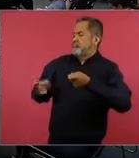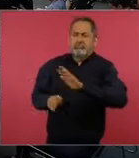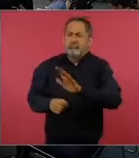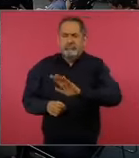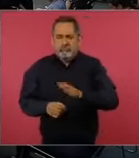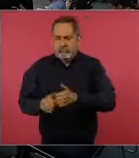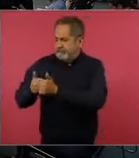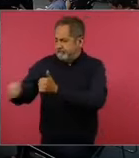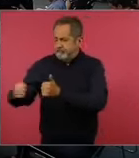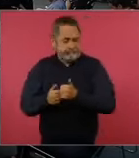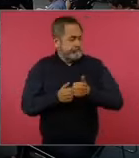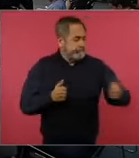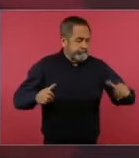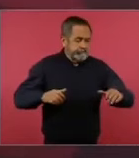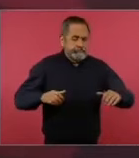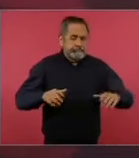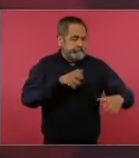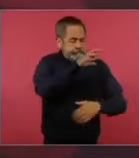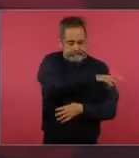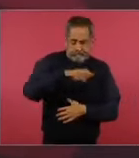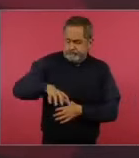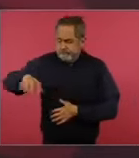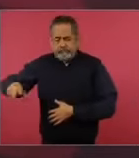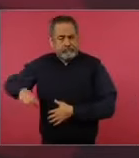Creo en la división, en el equilibrio de los poderes.